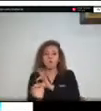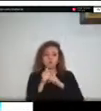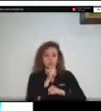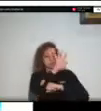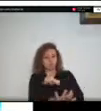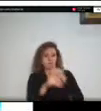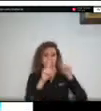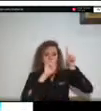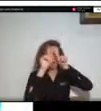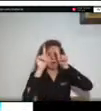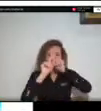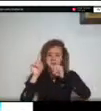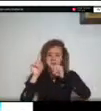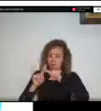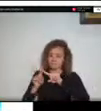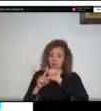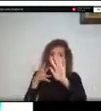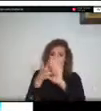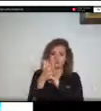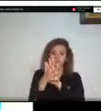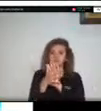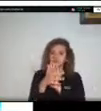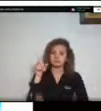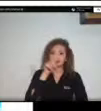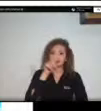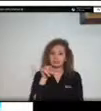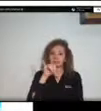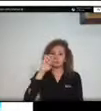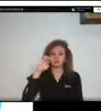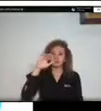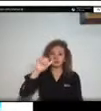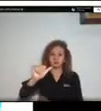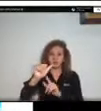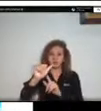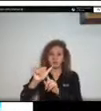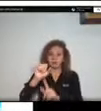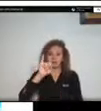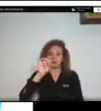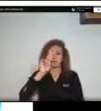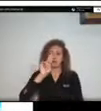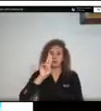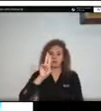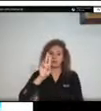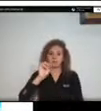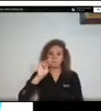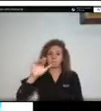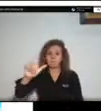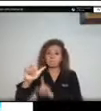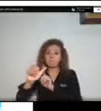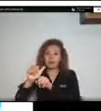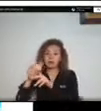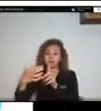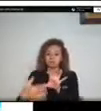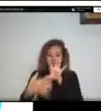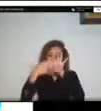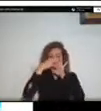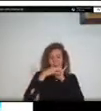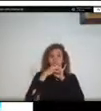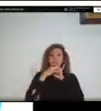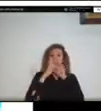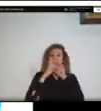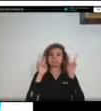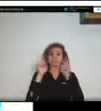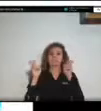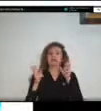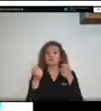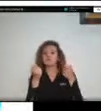información del CIMA de desinventar y de órganos de organismos de manejo ya del desastre